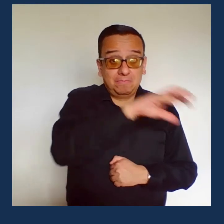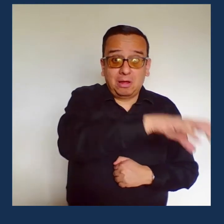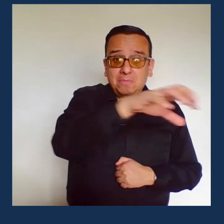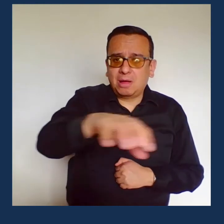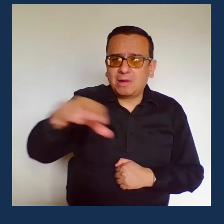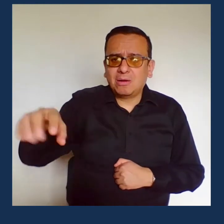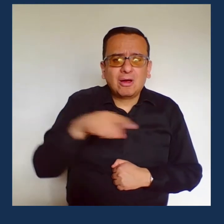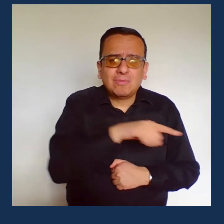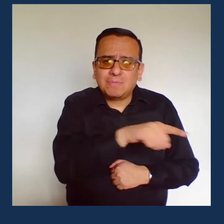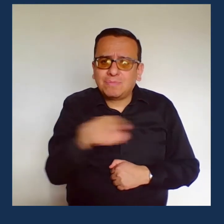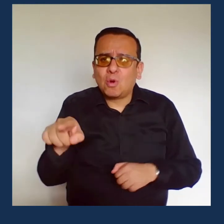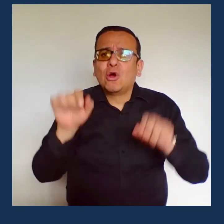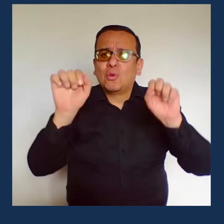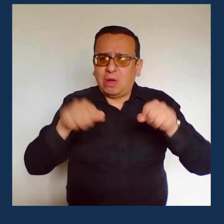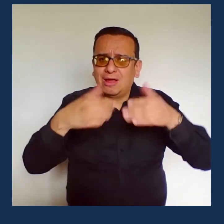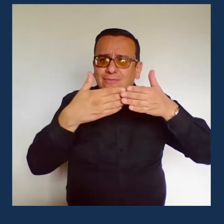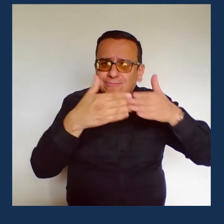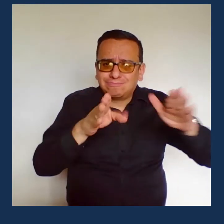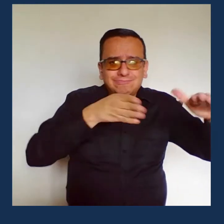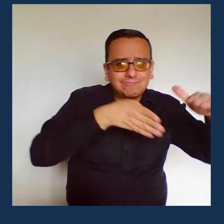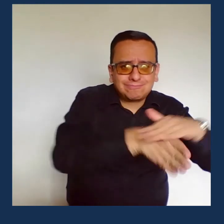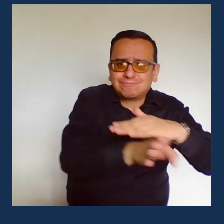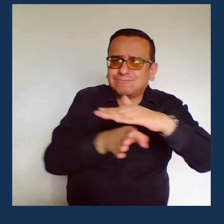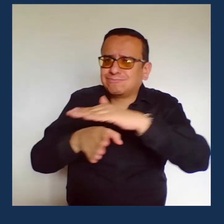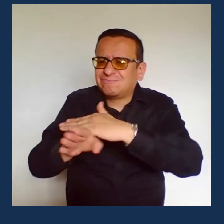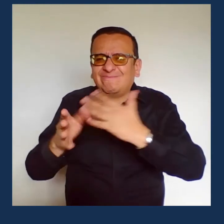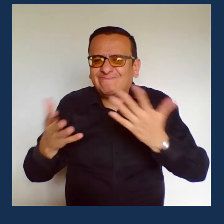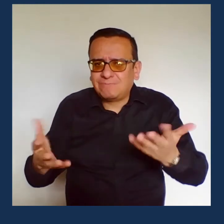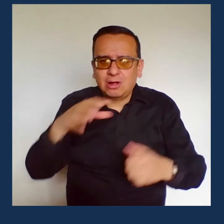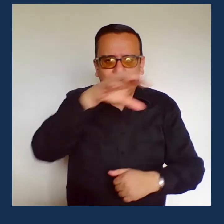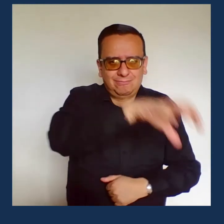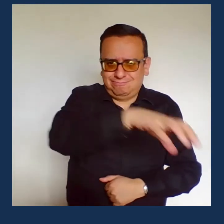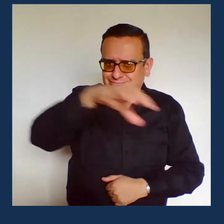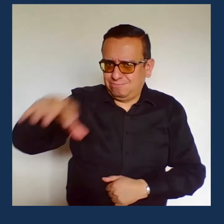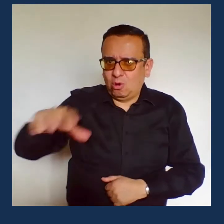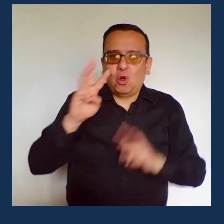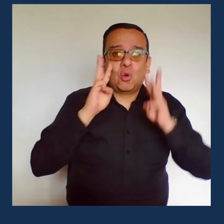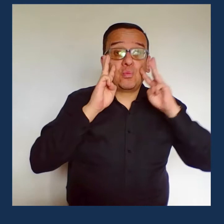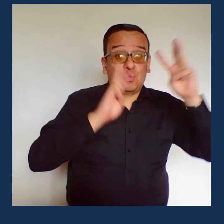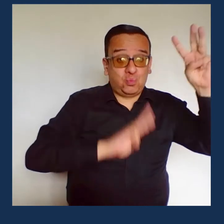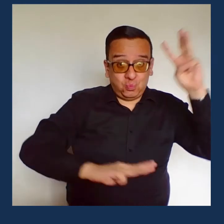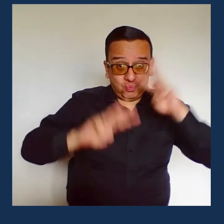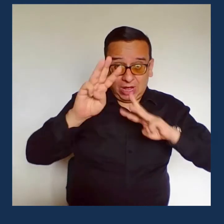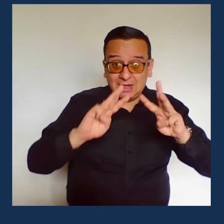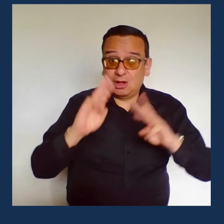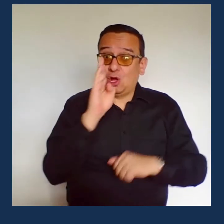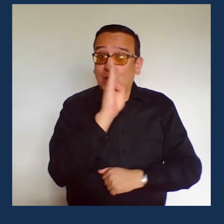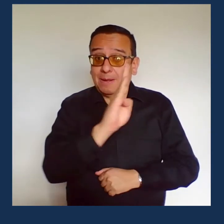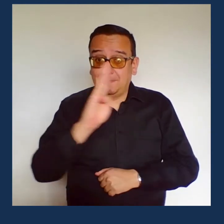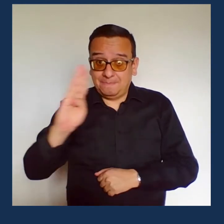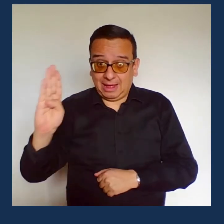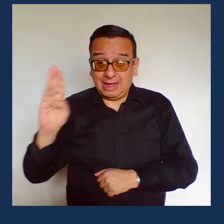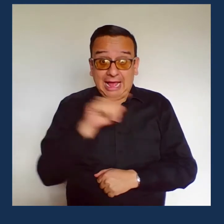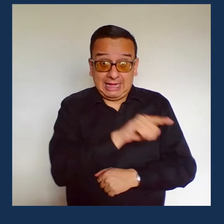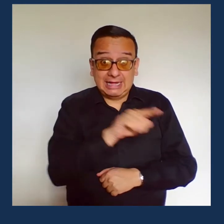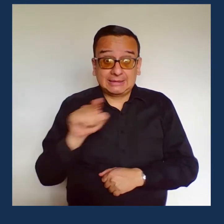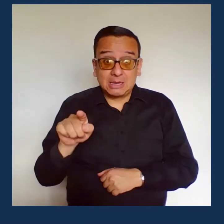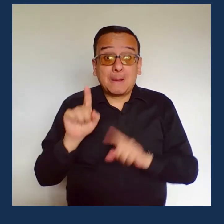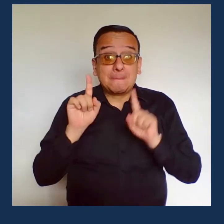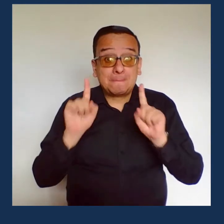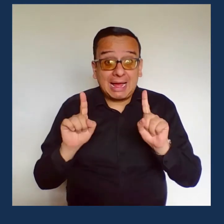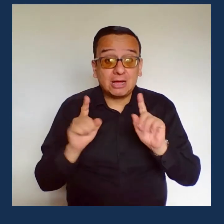Se podrá ingresar a museos y bibliotecas Con su respectivo protocolo de bioseguridad